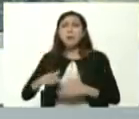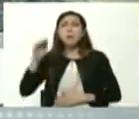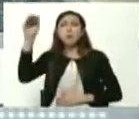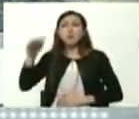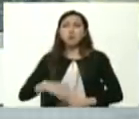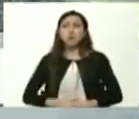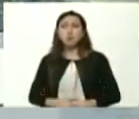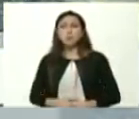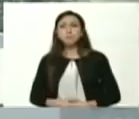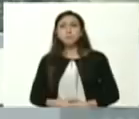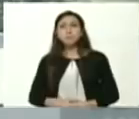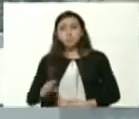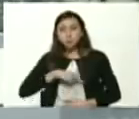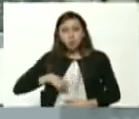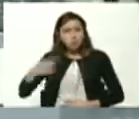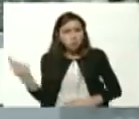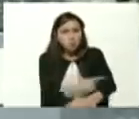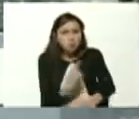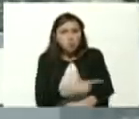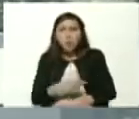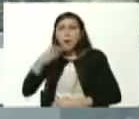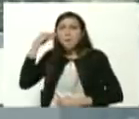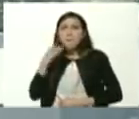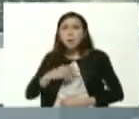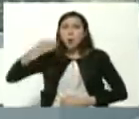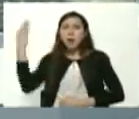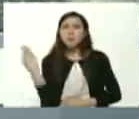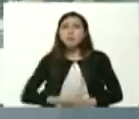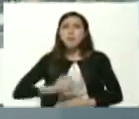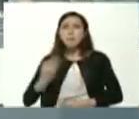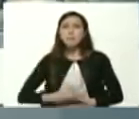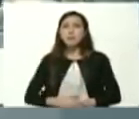somos hermanos en Bolívar siempre